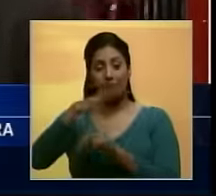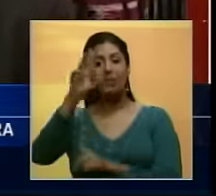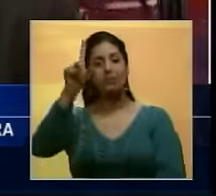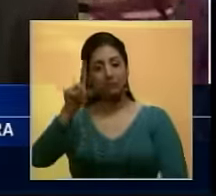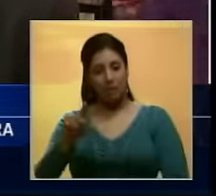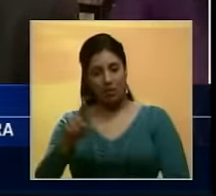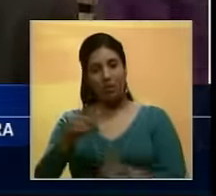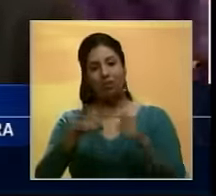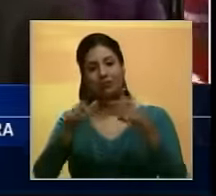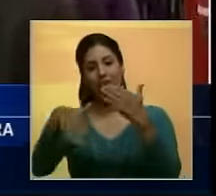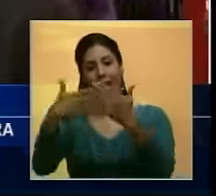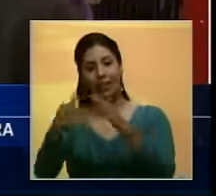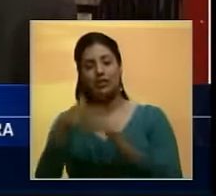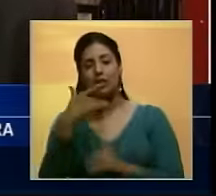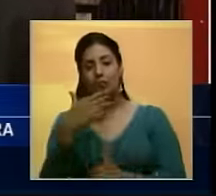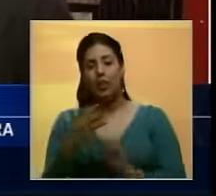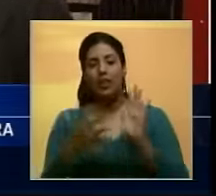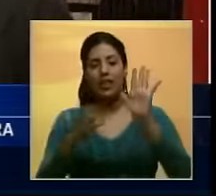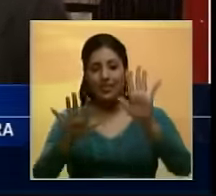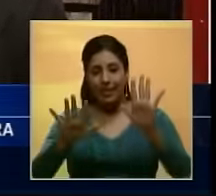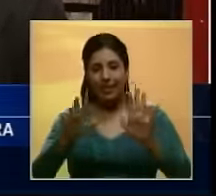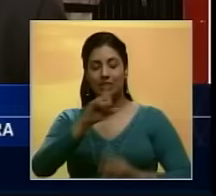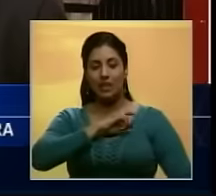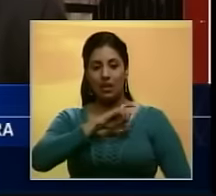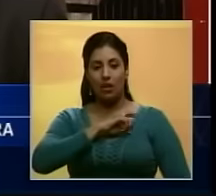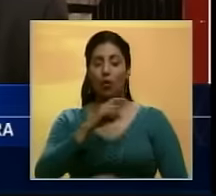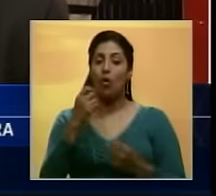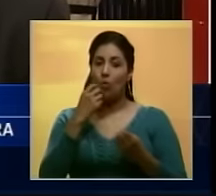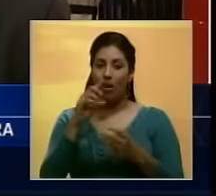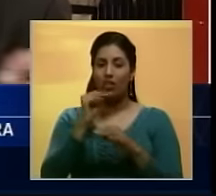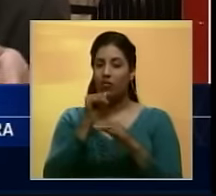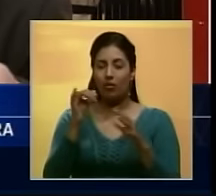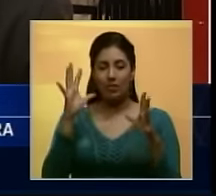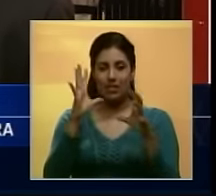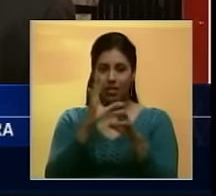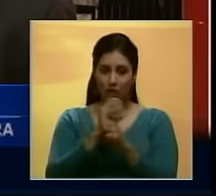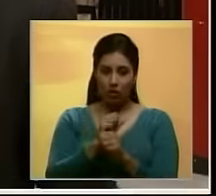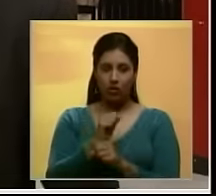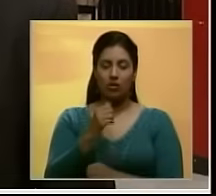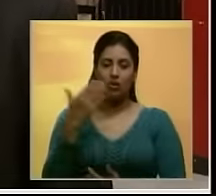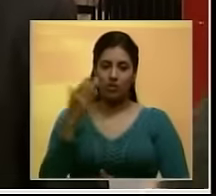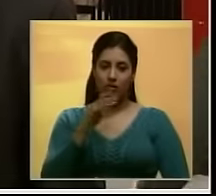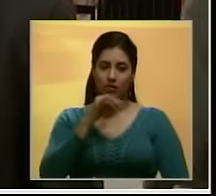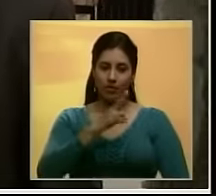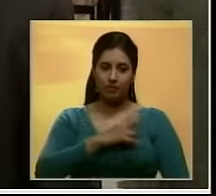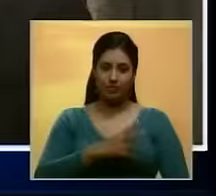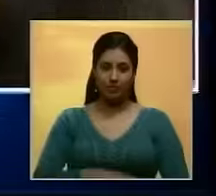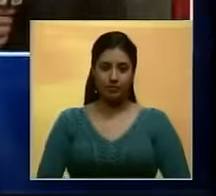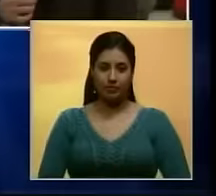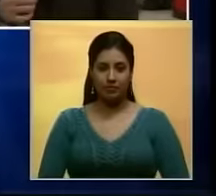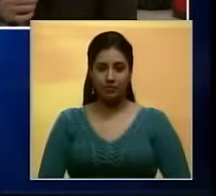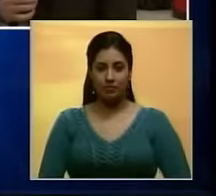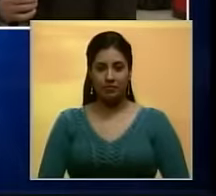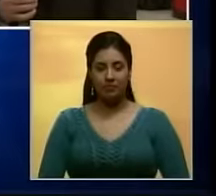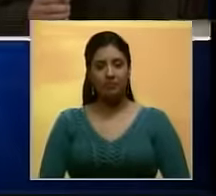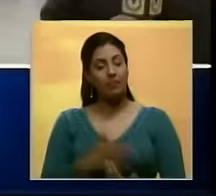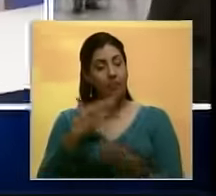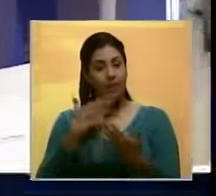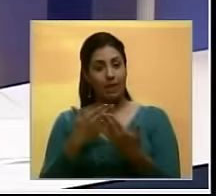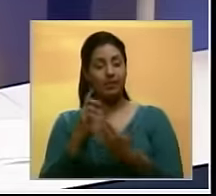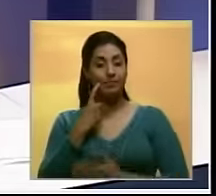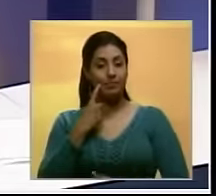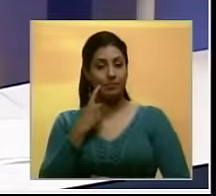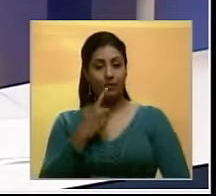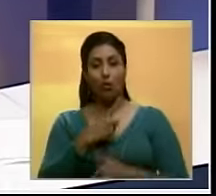también va a extenderse hasta el próximo 10 de enero. Más detalles de esta información esta noche también en nuestra emisión estelar. Muchísimas gracias